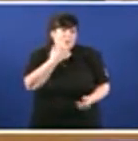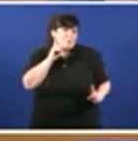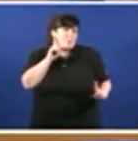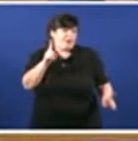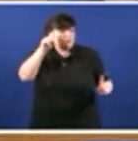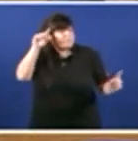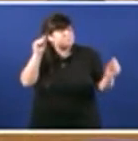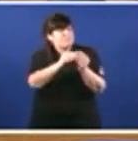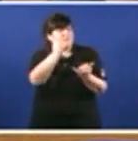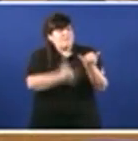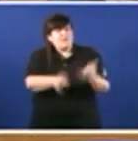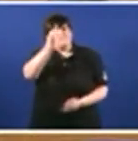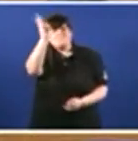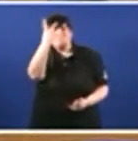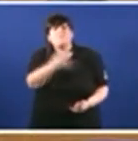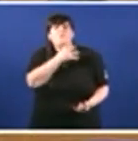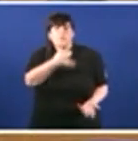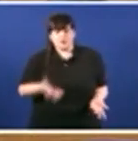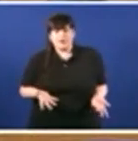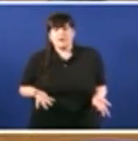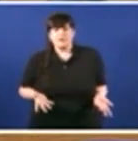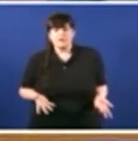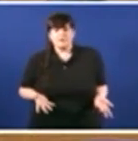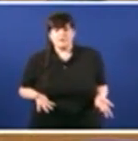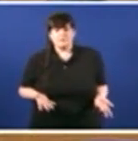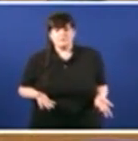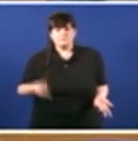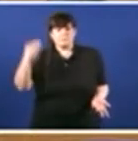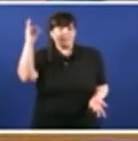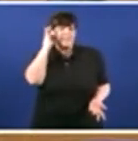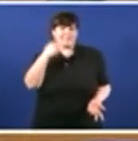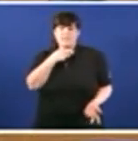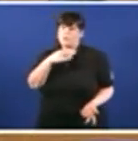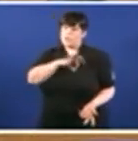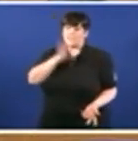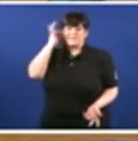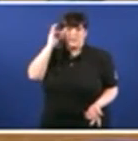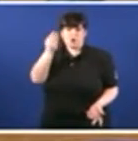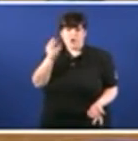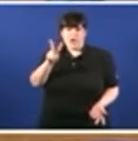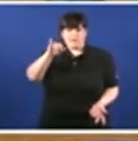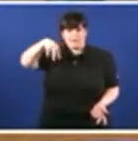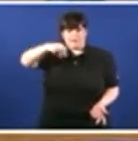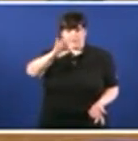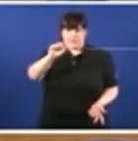e si non estaba de acordo por que Señora Quintas ten vostede unha chamada a orde